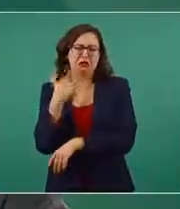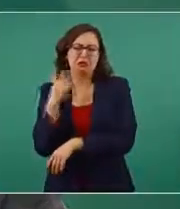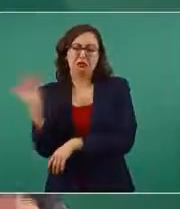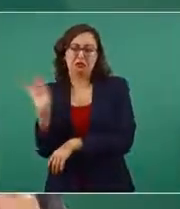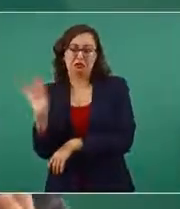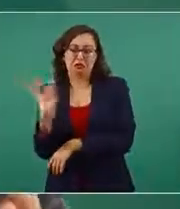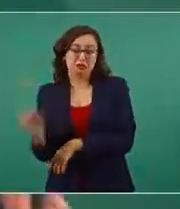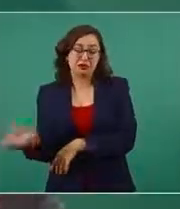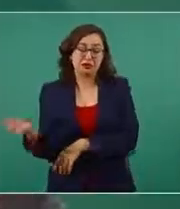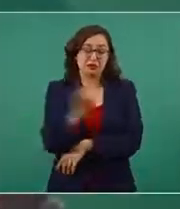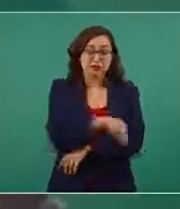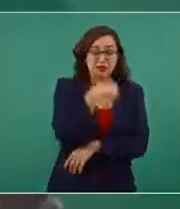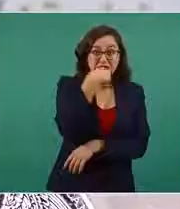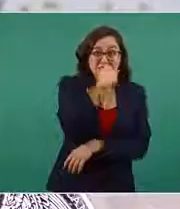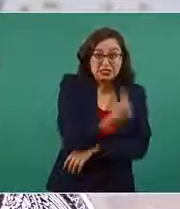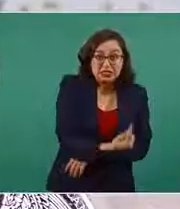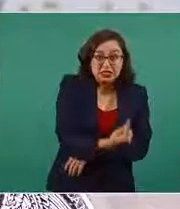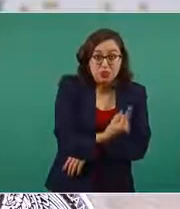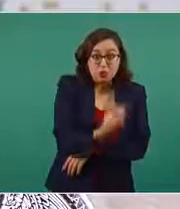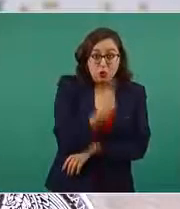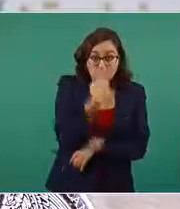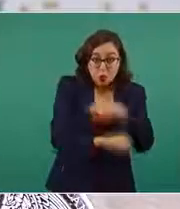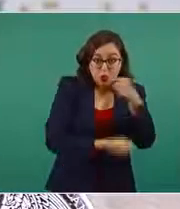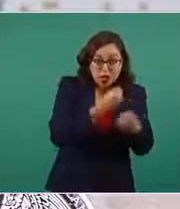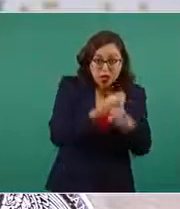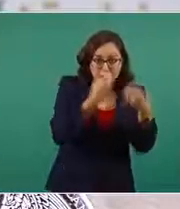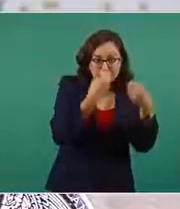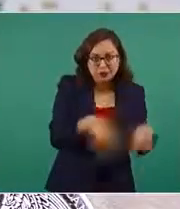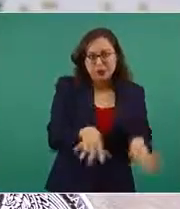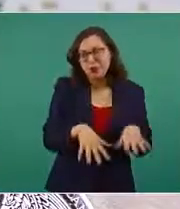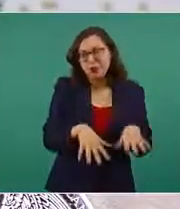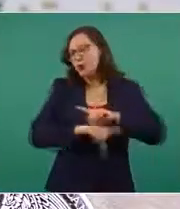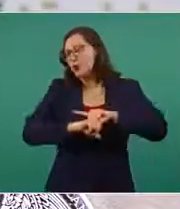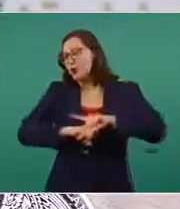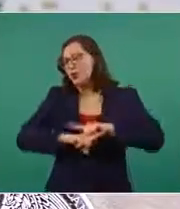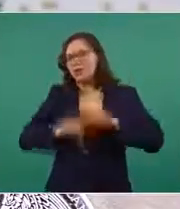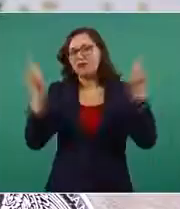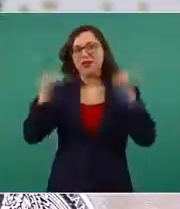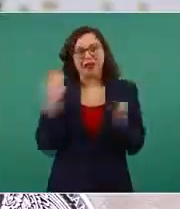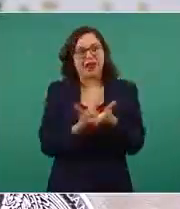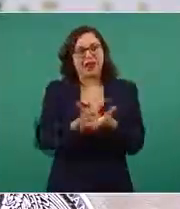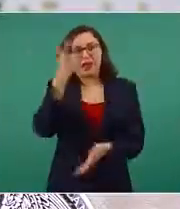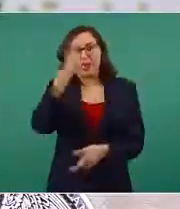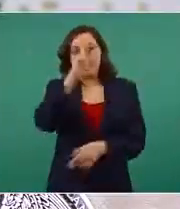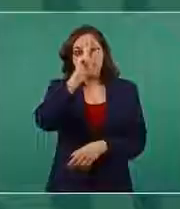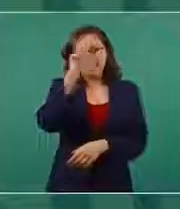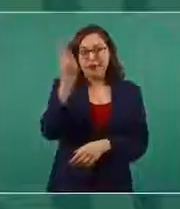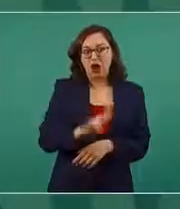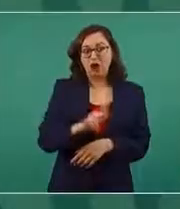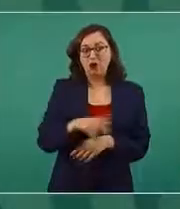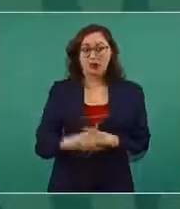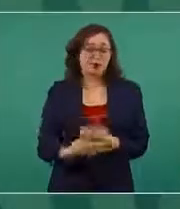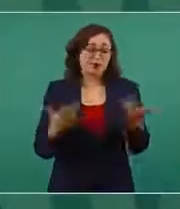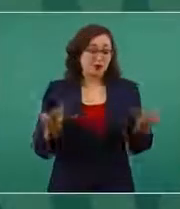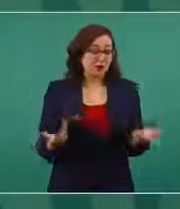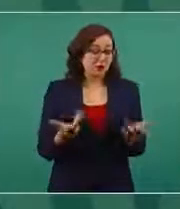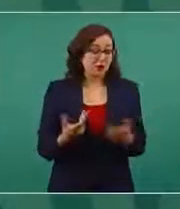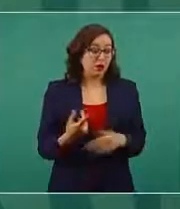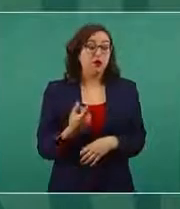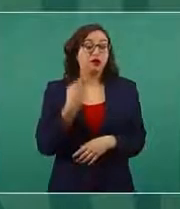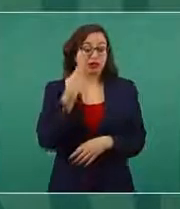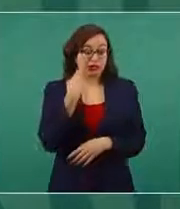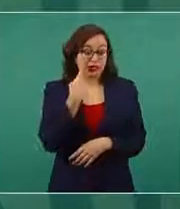12 meses, 12 meses sin educación, tiene un significado radicalmente diferente entre los 5 y los 6 años, por ejemplo,